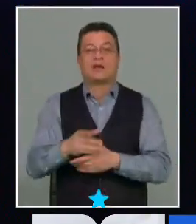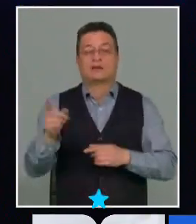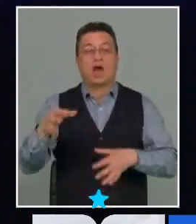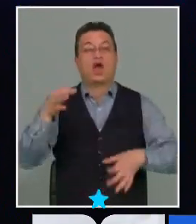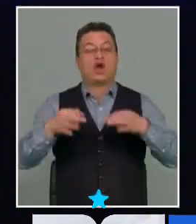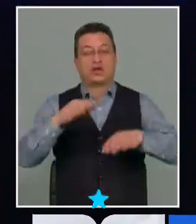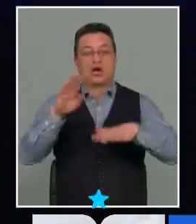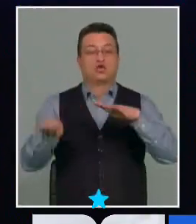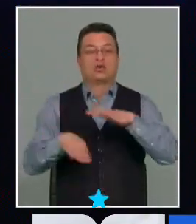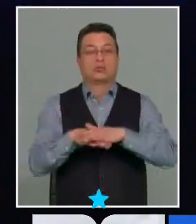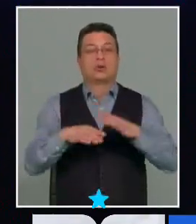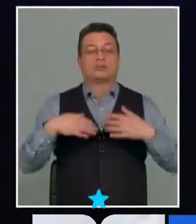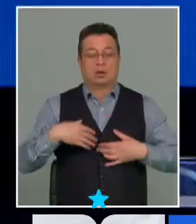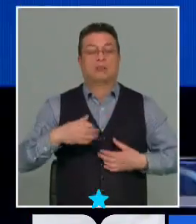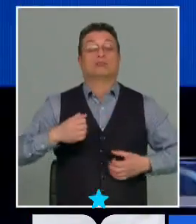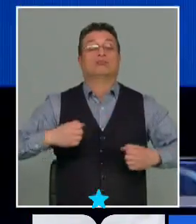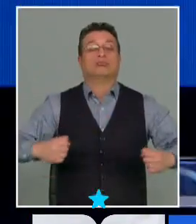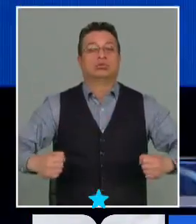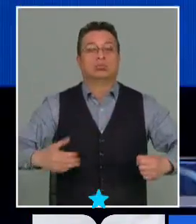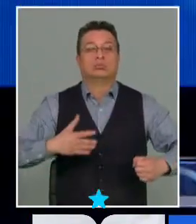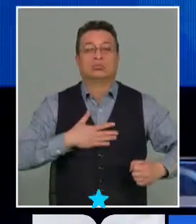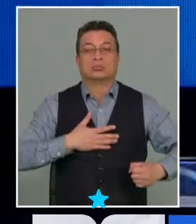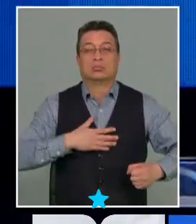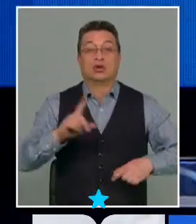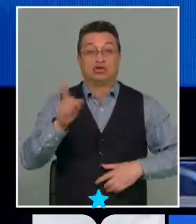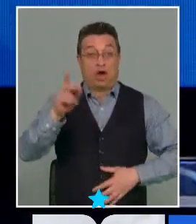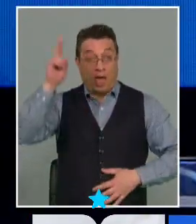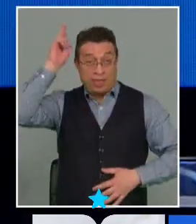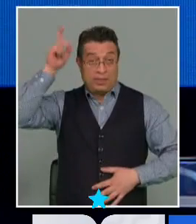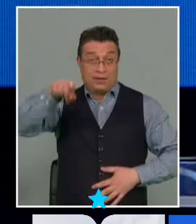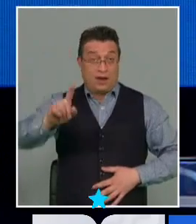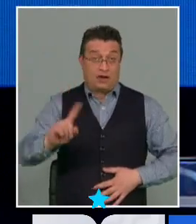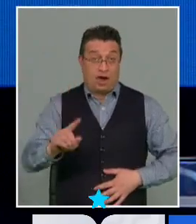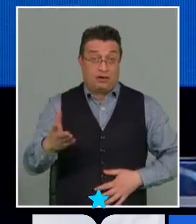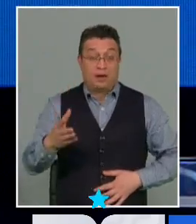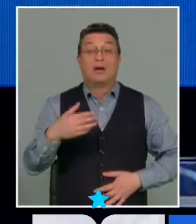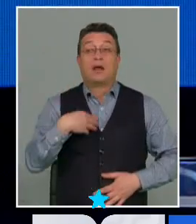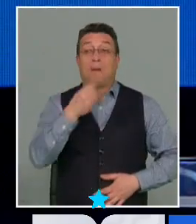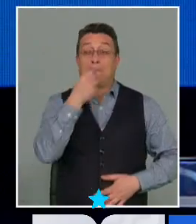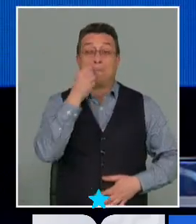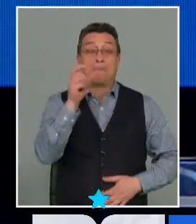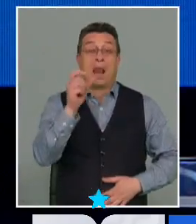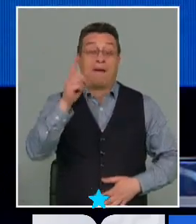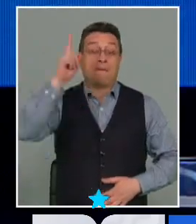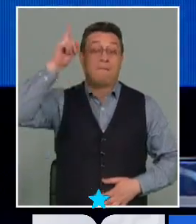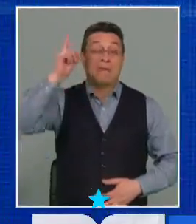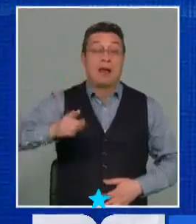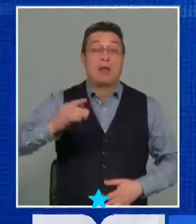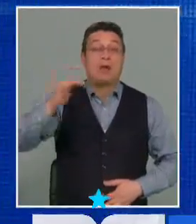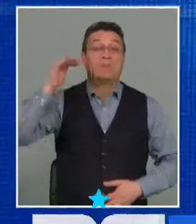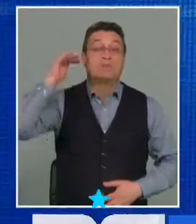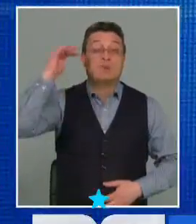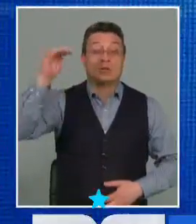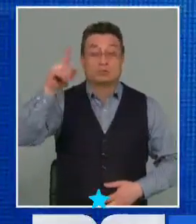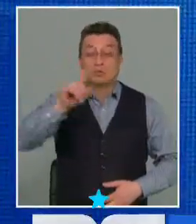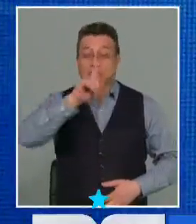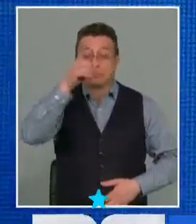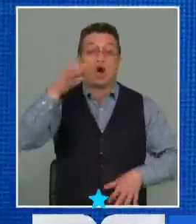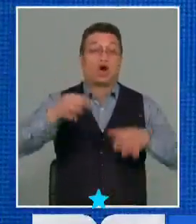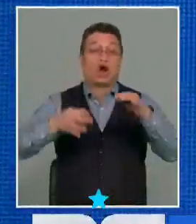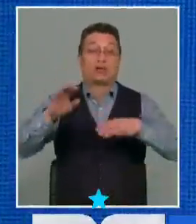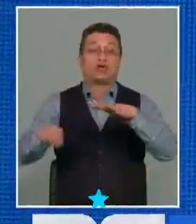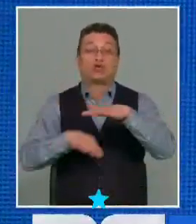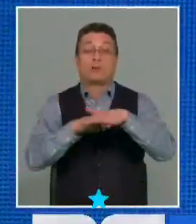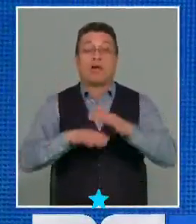corte suprema es un órgano que ejerce jurisdicción que no es indígena y por lo tanto la palabra final va a tener un órgano tradicional que es la corte